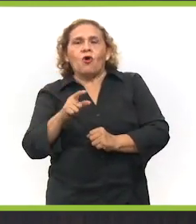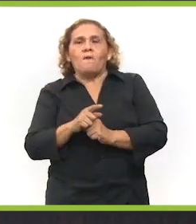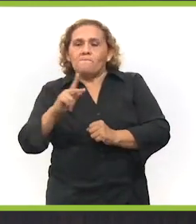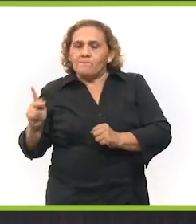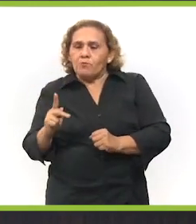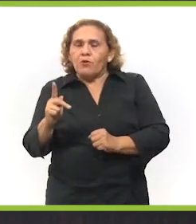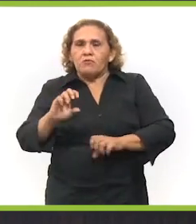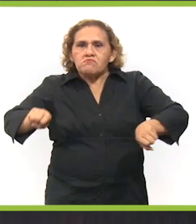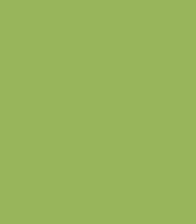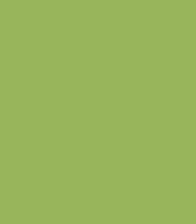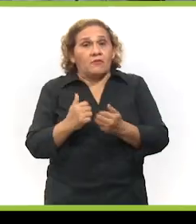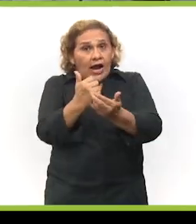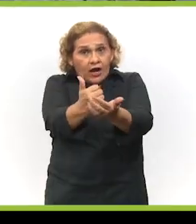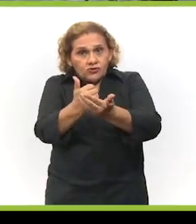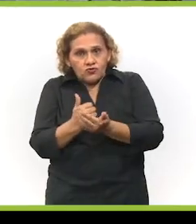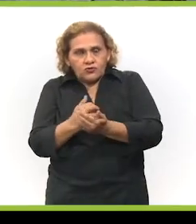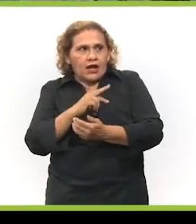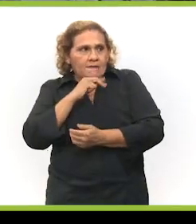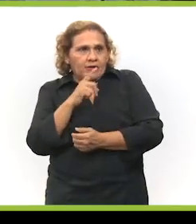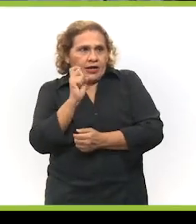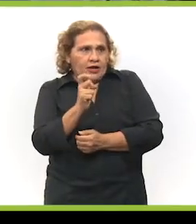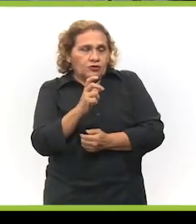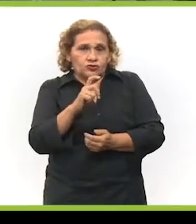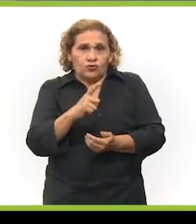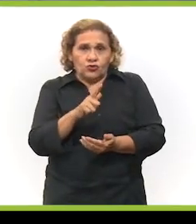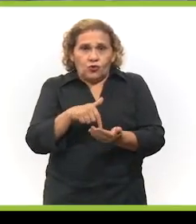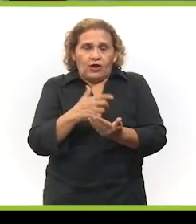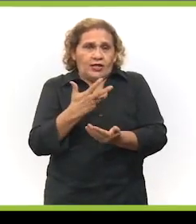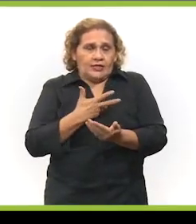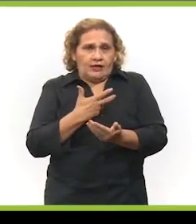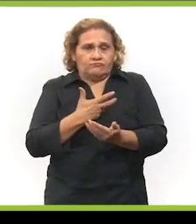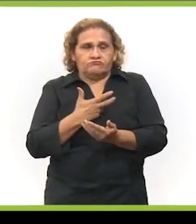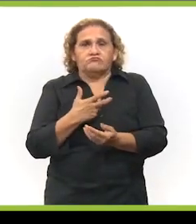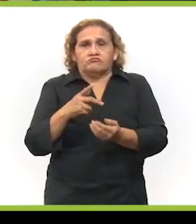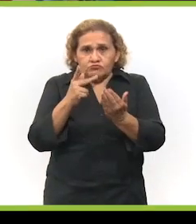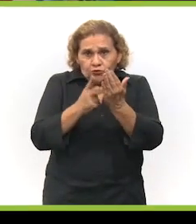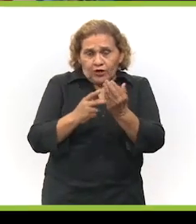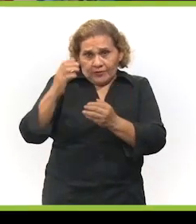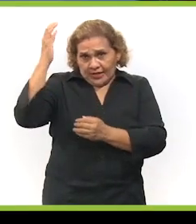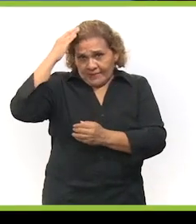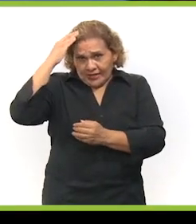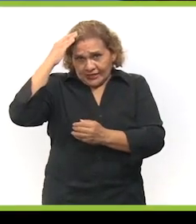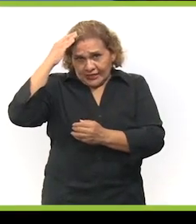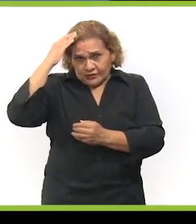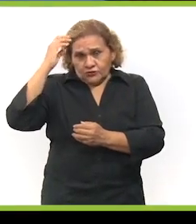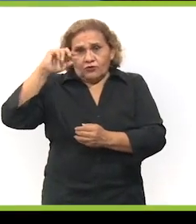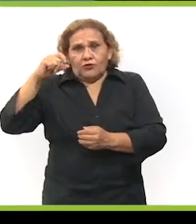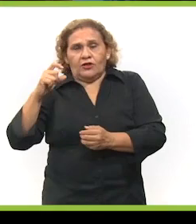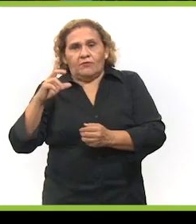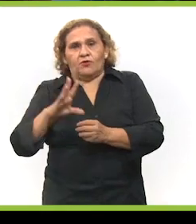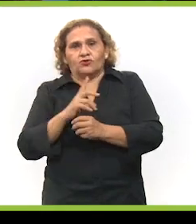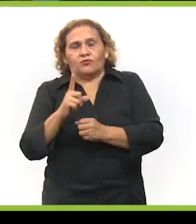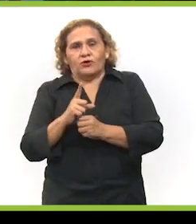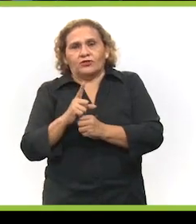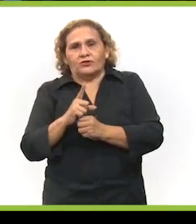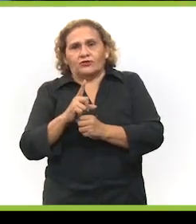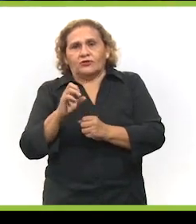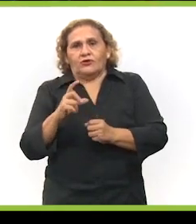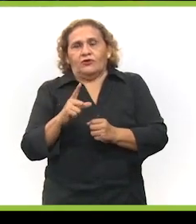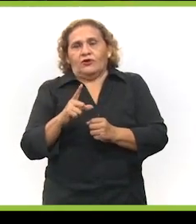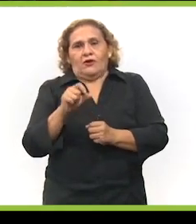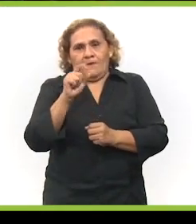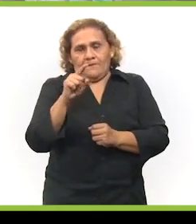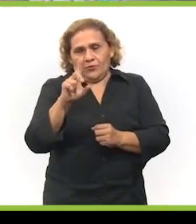se convierten en pueblos mágicos, esto nos va a ayudar muchísimo a mejorar esos lugares, a tener programas de capacitación, a mejorar la infraestructura,